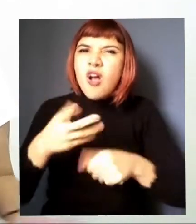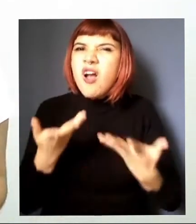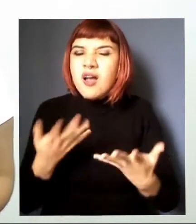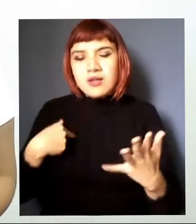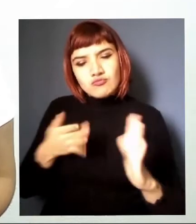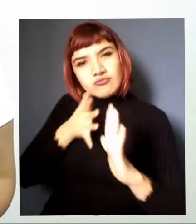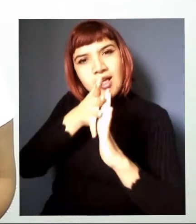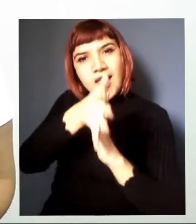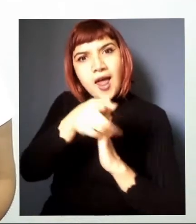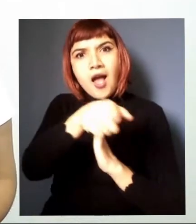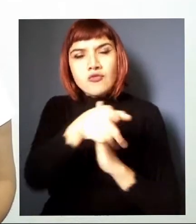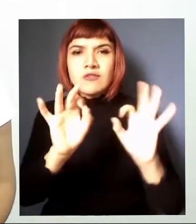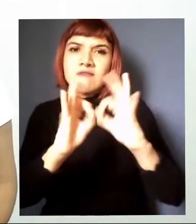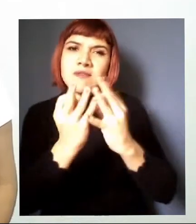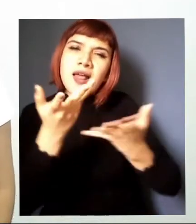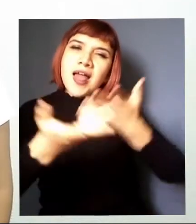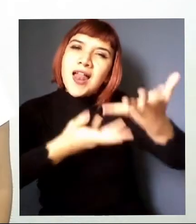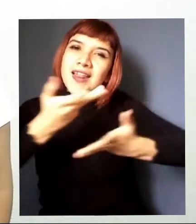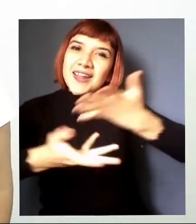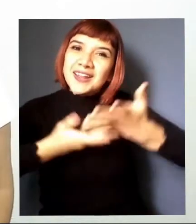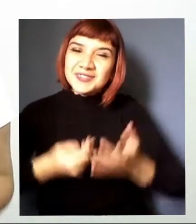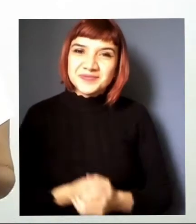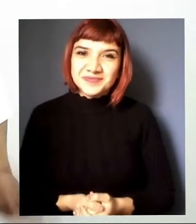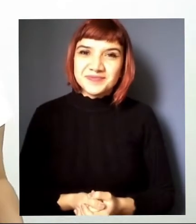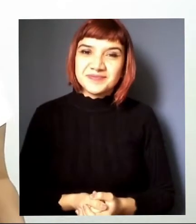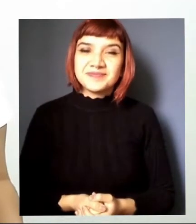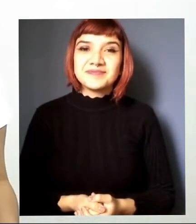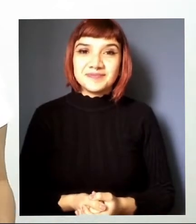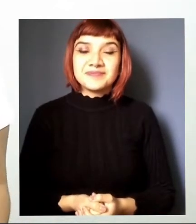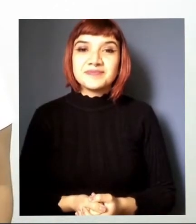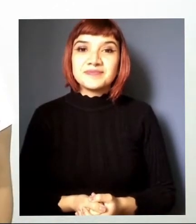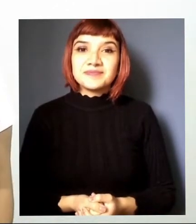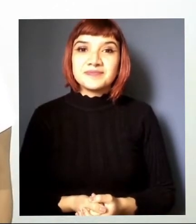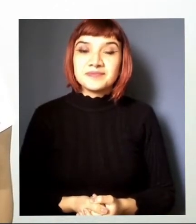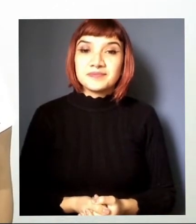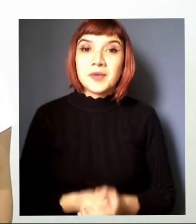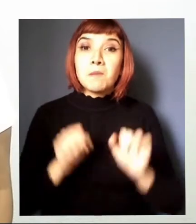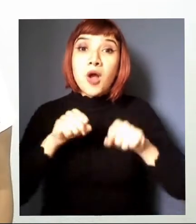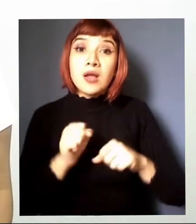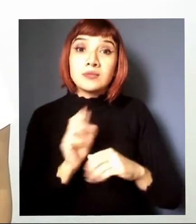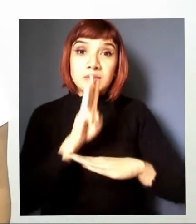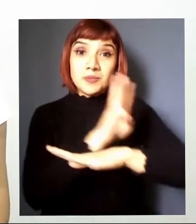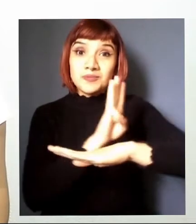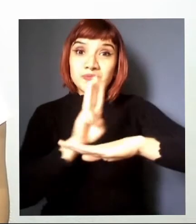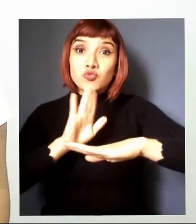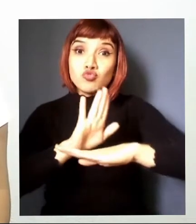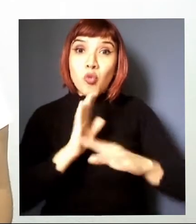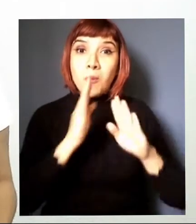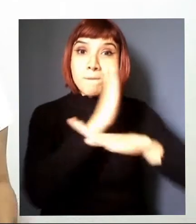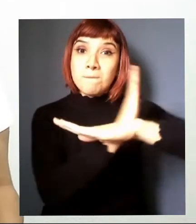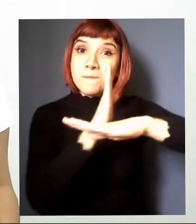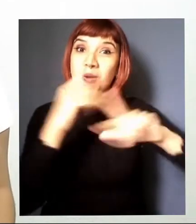Biblorat trae para compartir en familia les invitamos para que ingresen a la biblioteca digital de